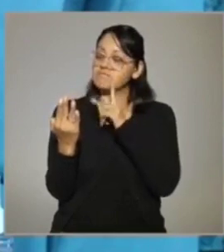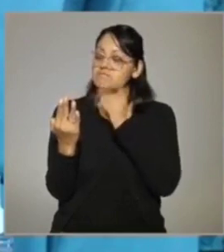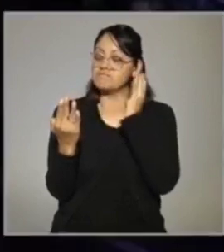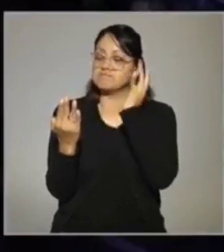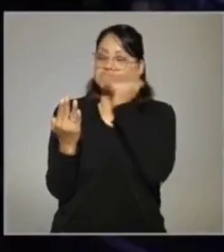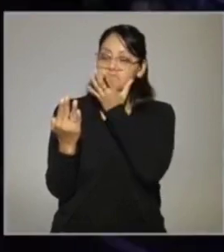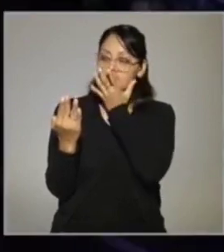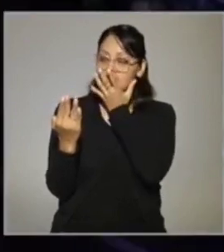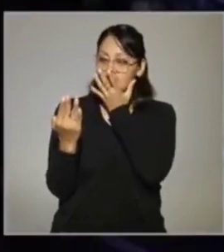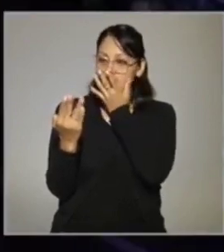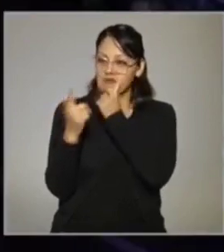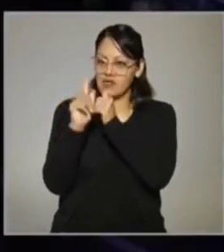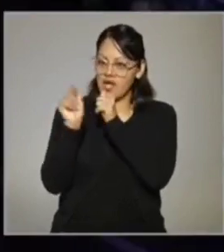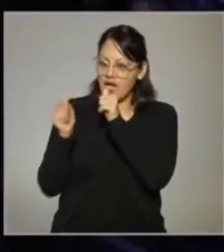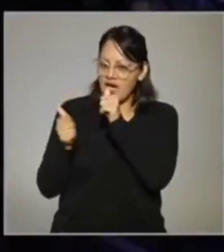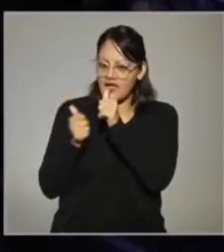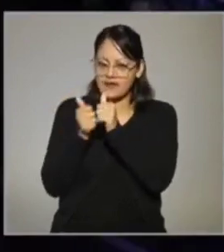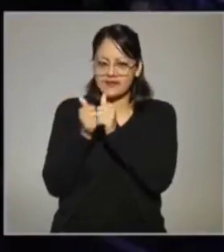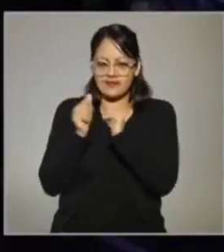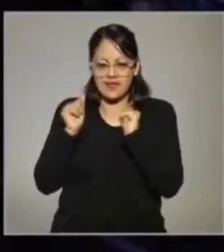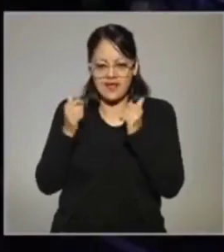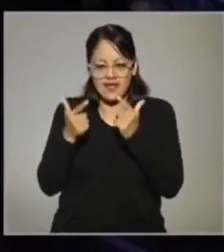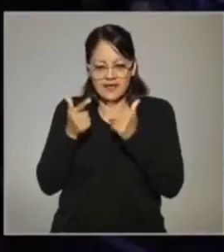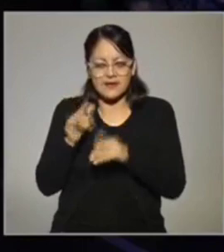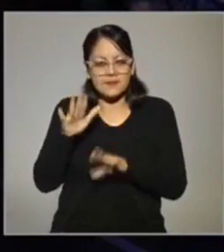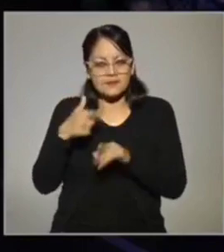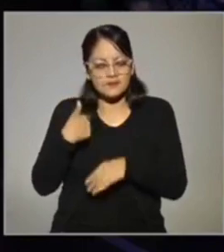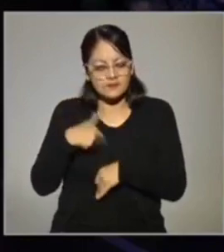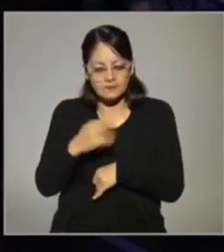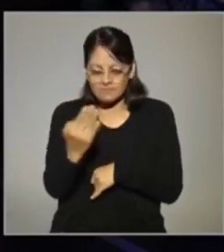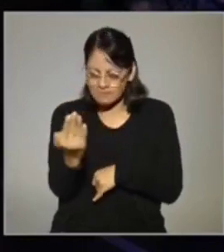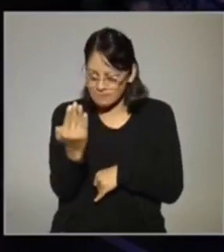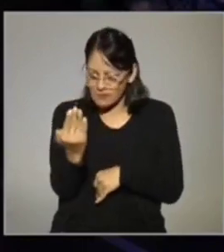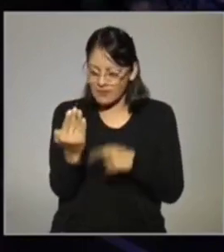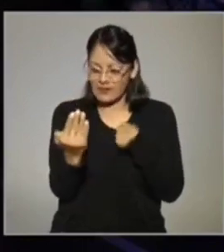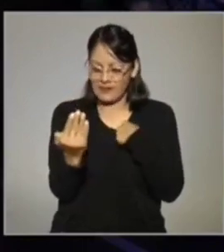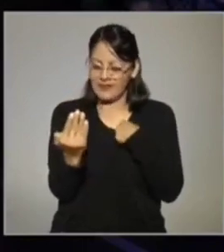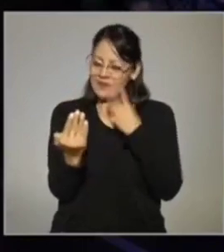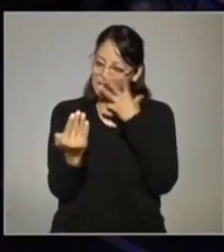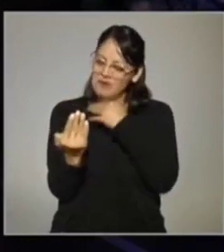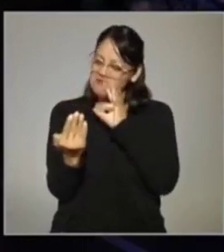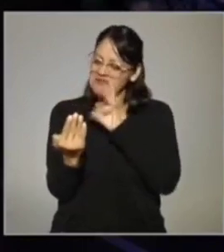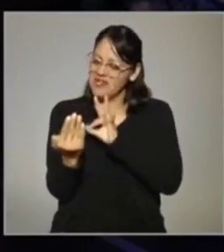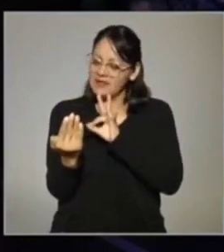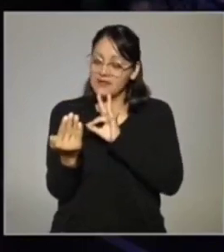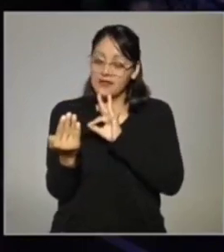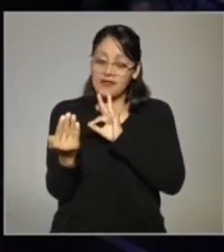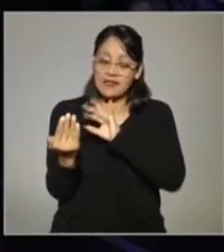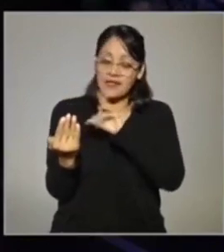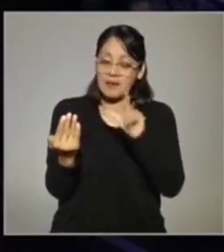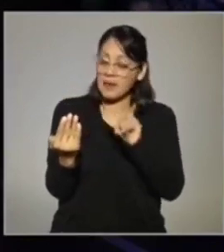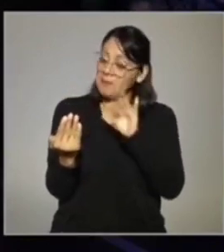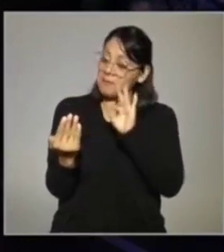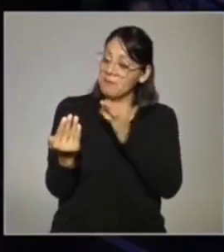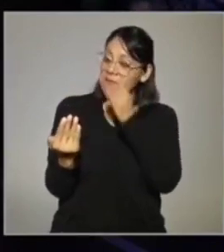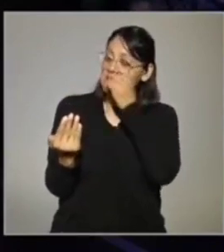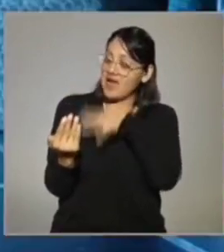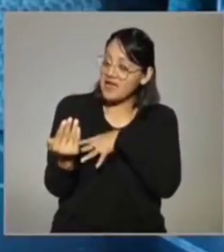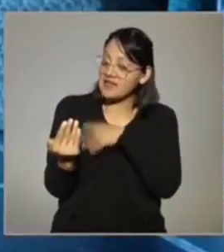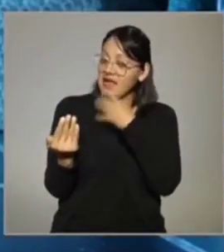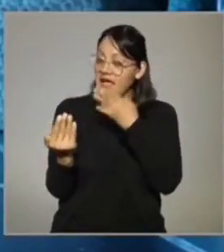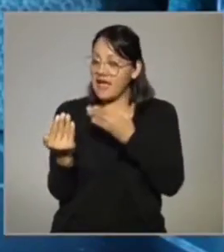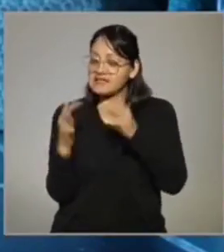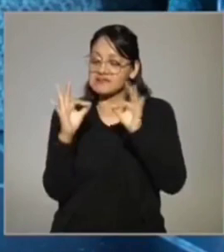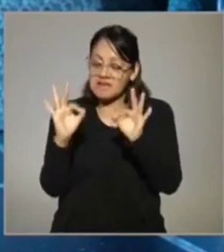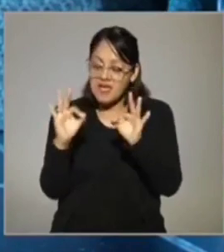lo que hay detrás. A veces nos veremos reflejados y veremos cosas muy lindas y diremos Qué rico, qué padre, eso.